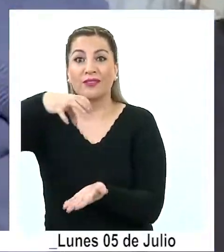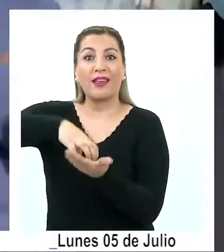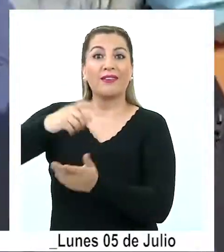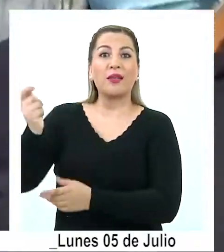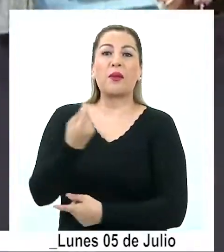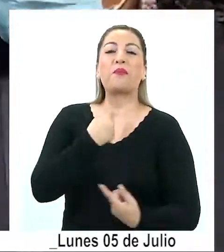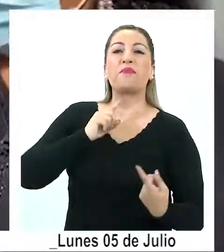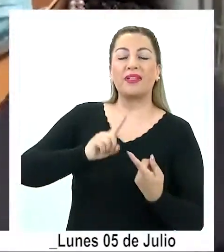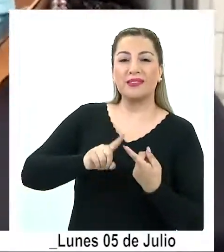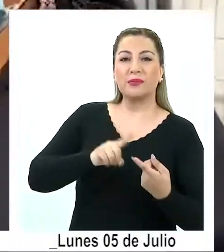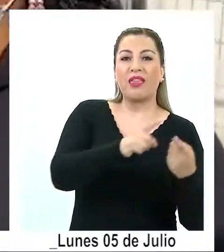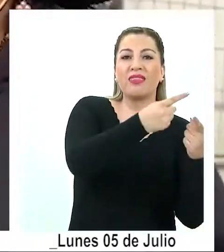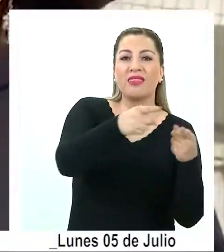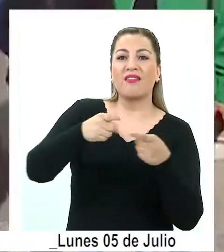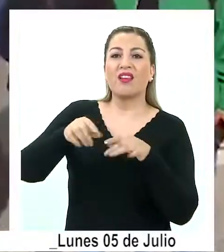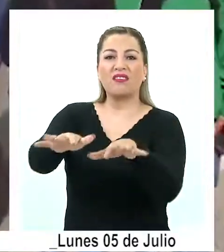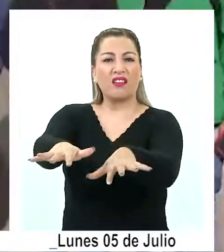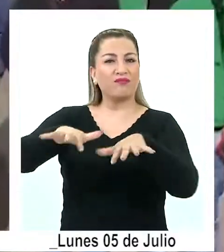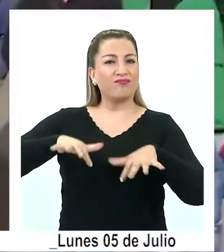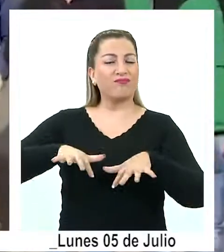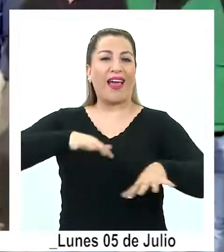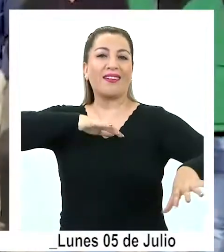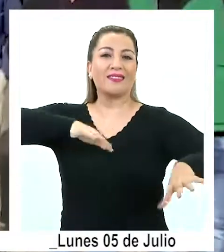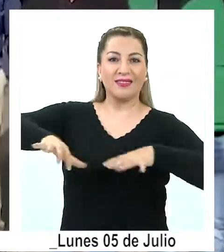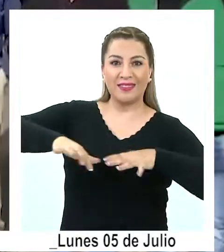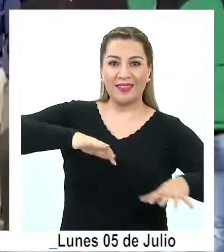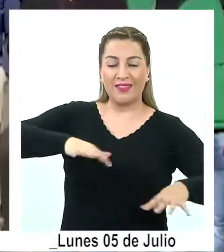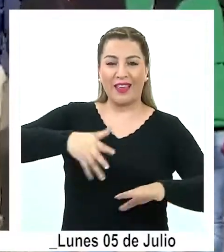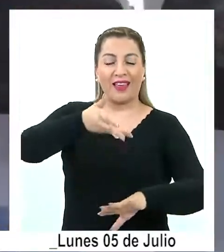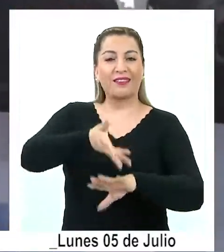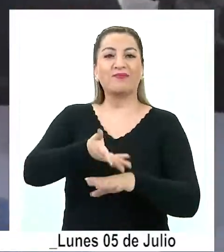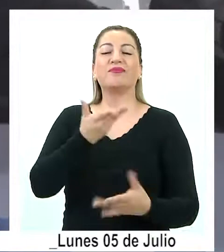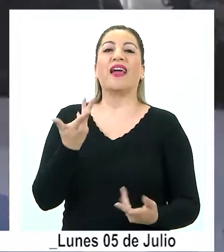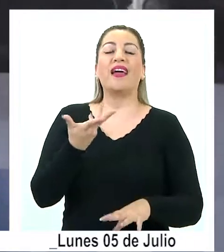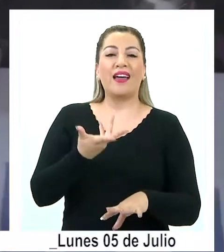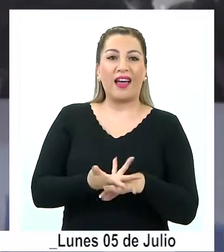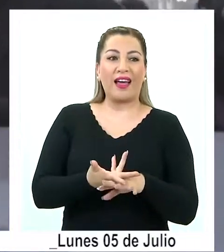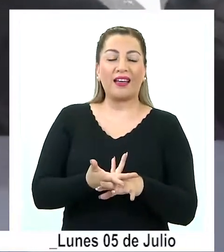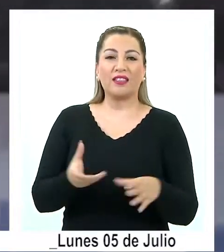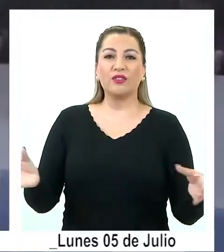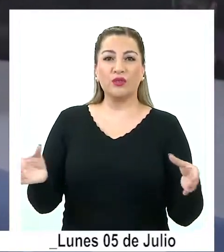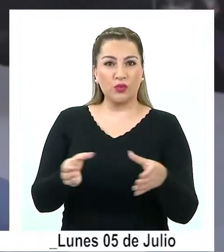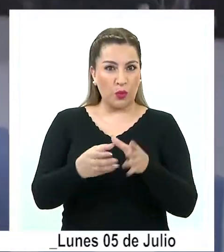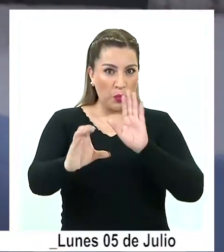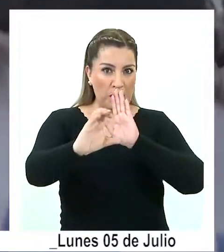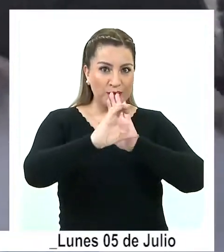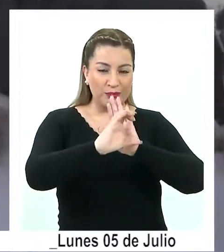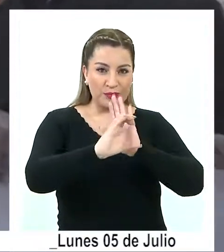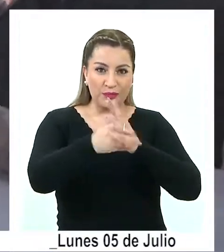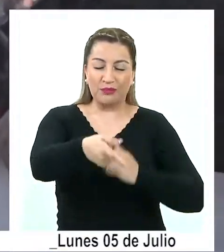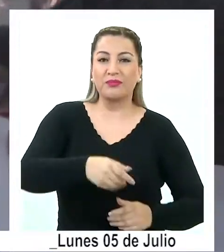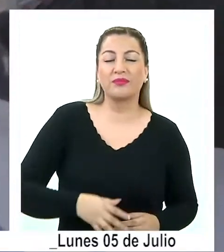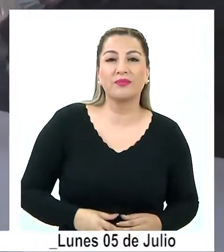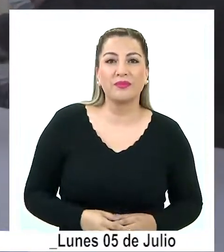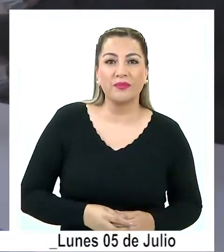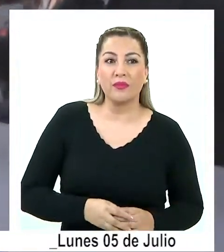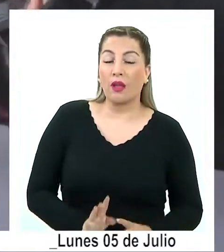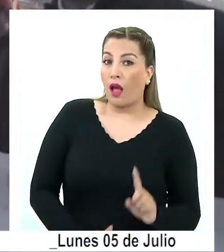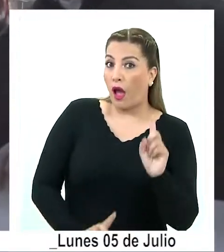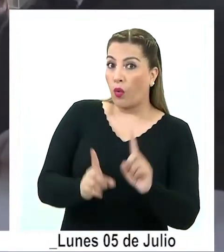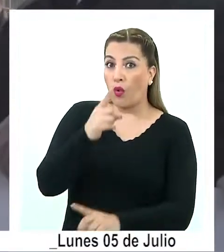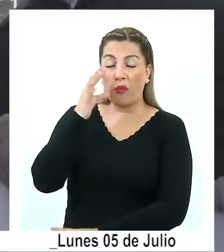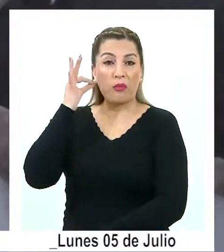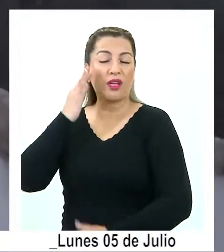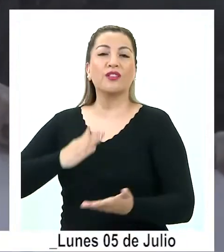nuestra región participaron de una serie de actos y actividades que precedieron a la instalación de la Convención Constituyente,